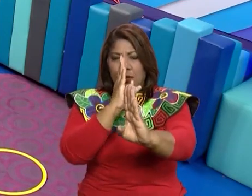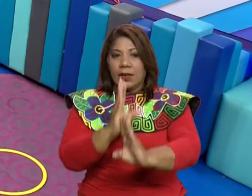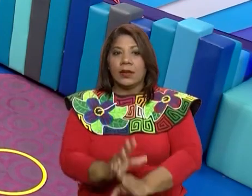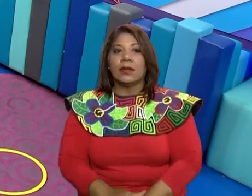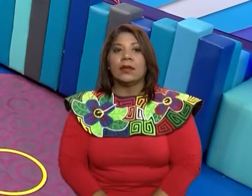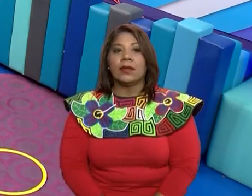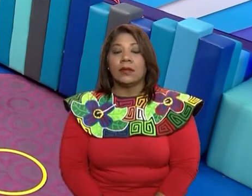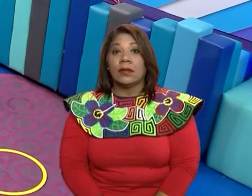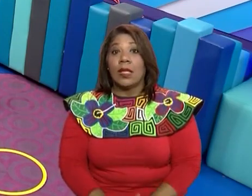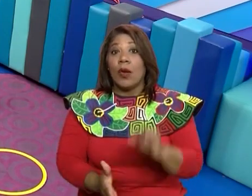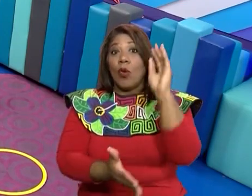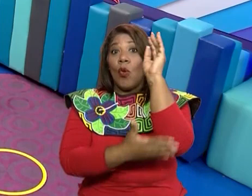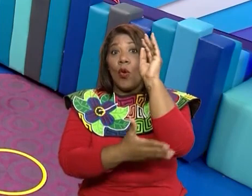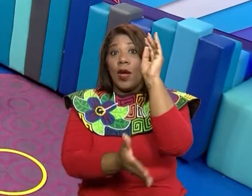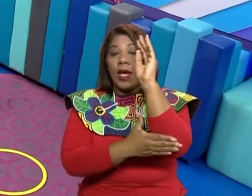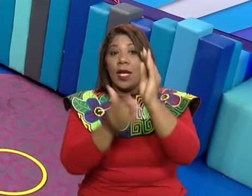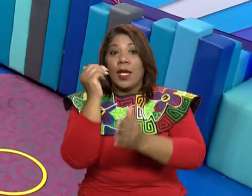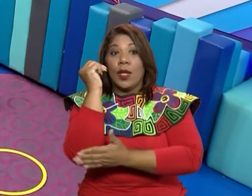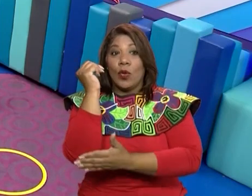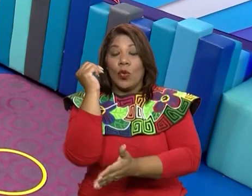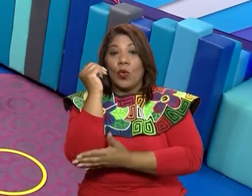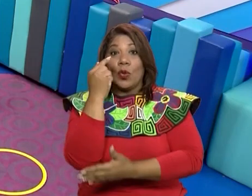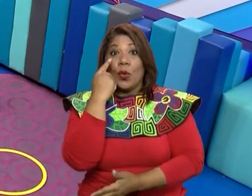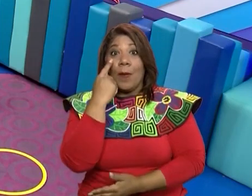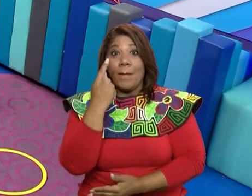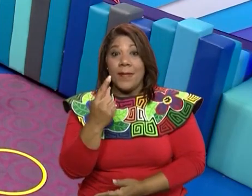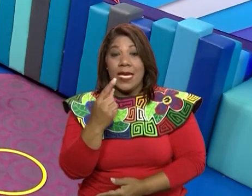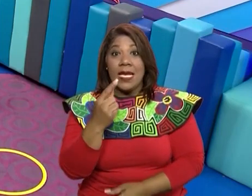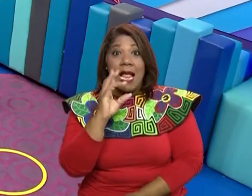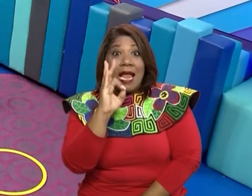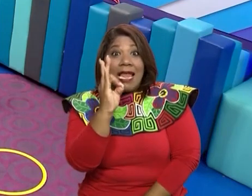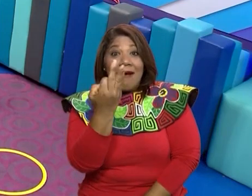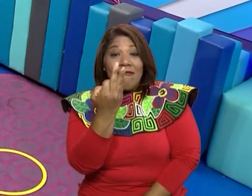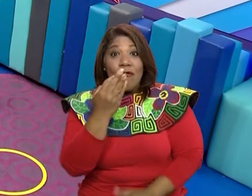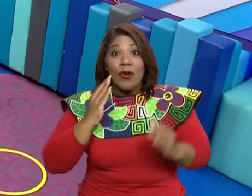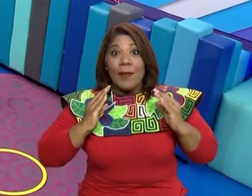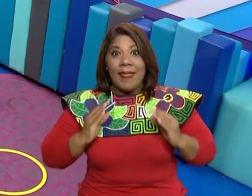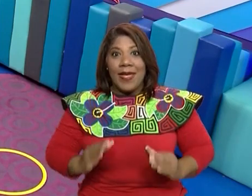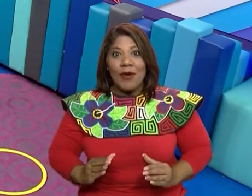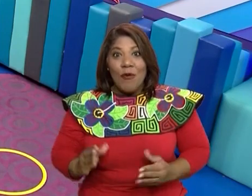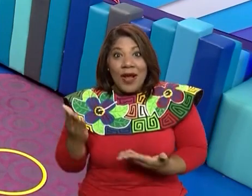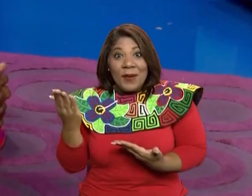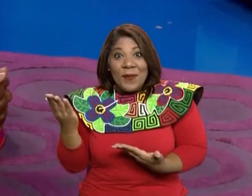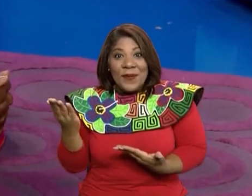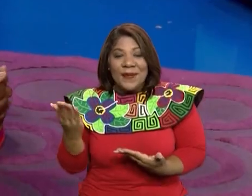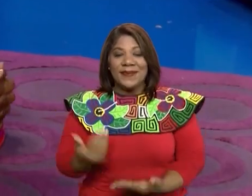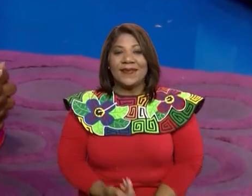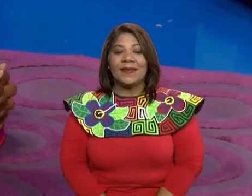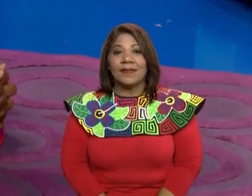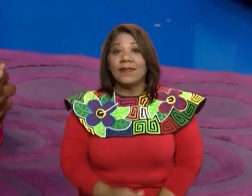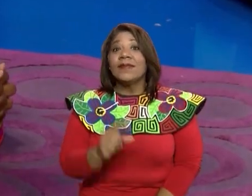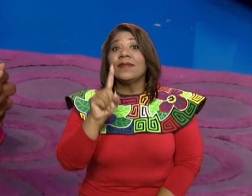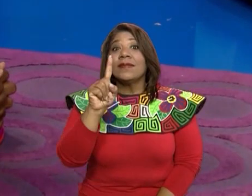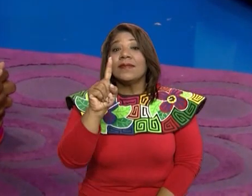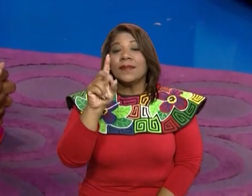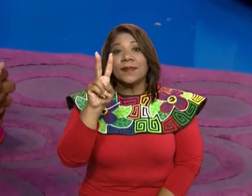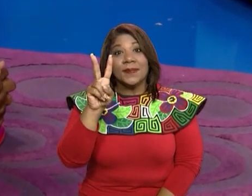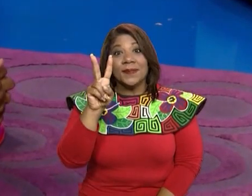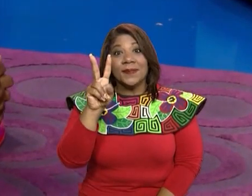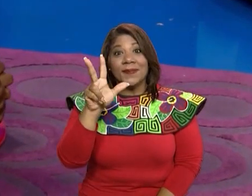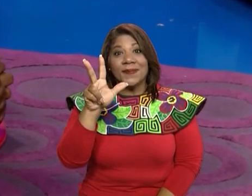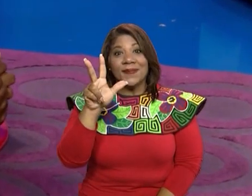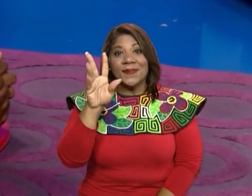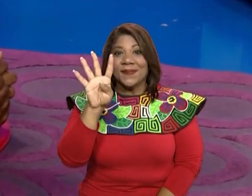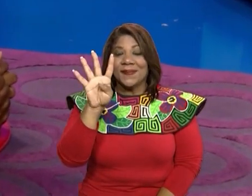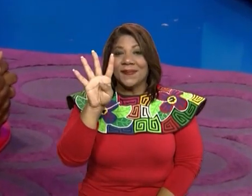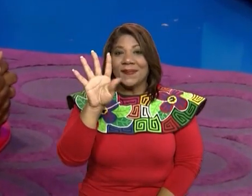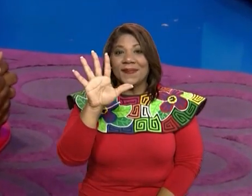y vamos a mantenernos en esta posición hasta diez. Ya. Un, dos, tres,